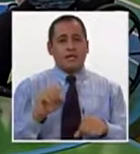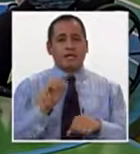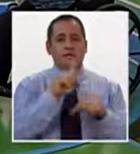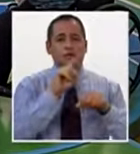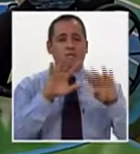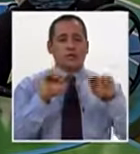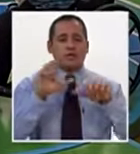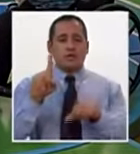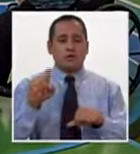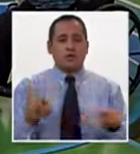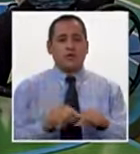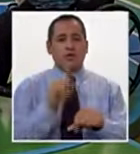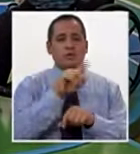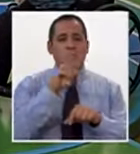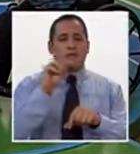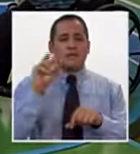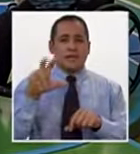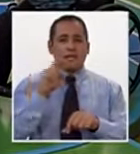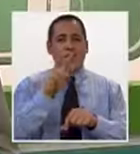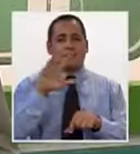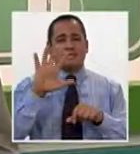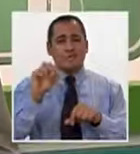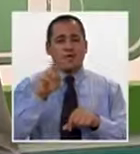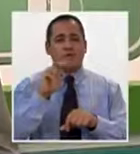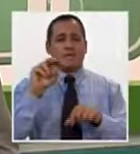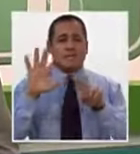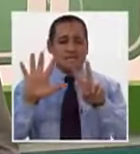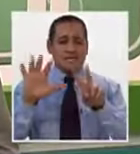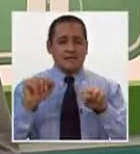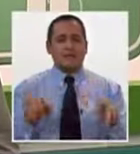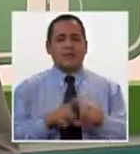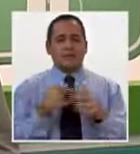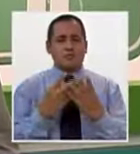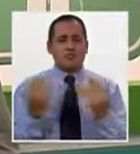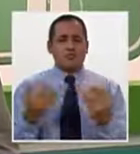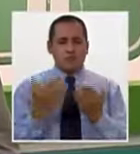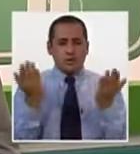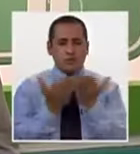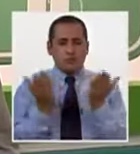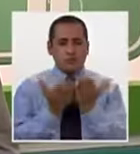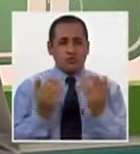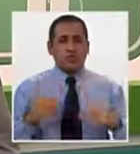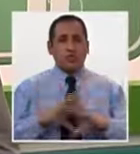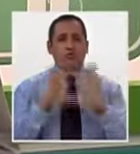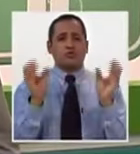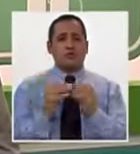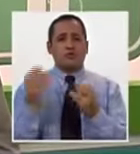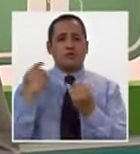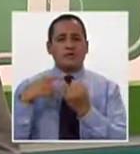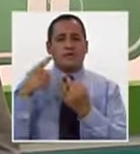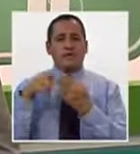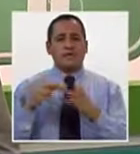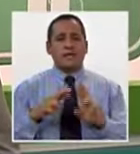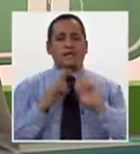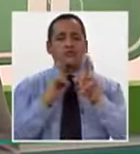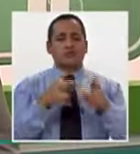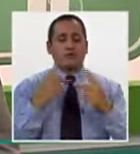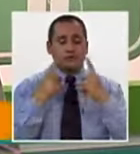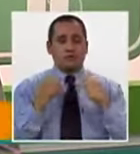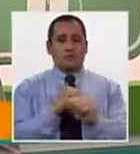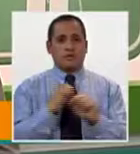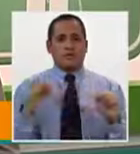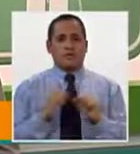81, en el 93, en el 2005, 2006, 2007, han habido estudios, todos con distintos resultados,